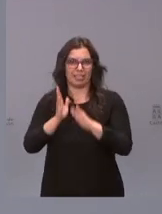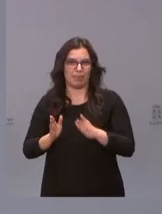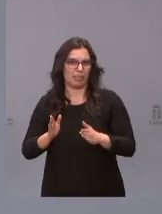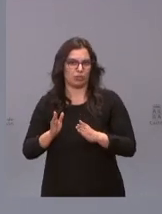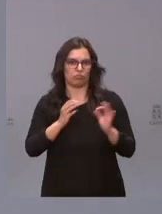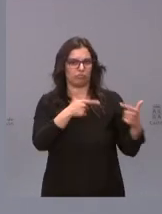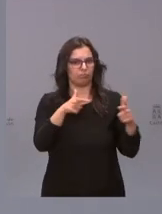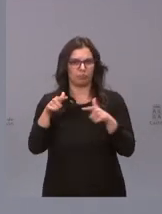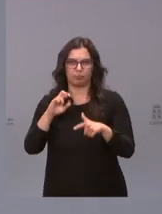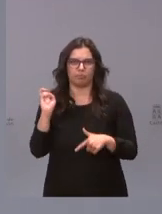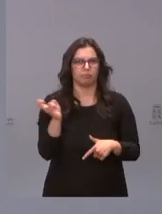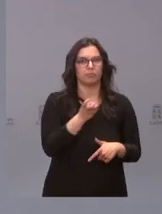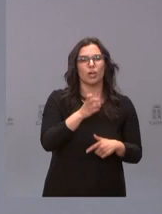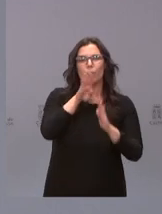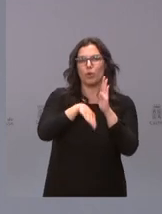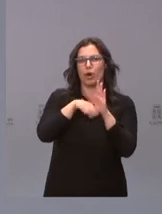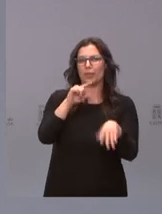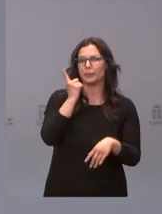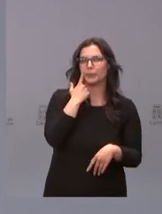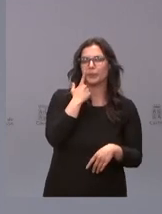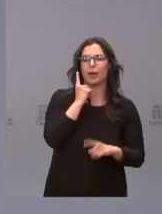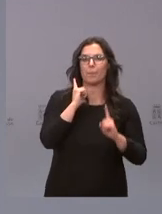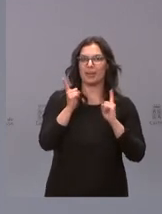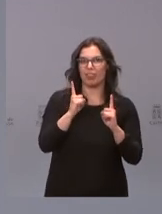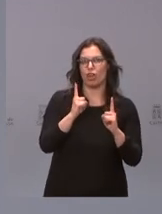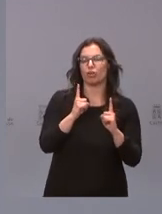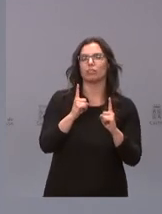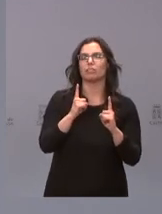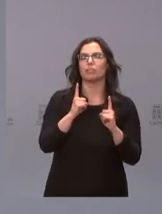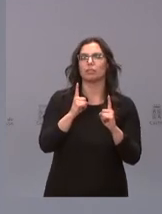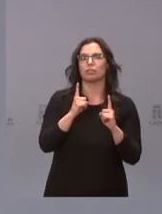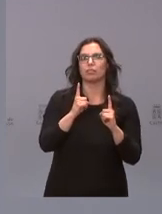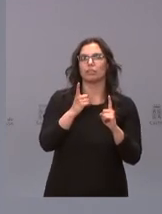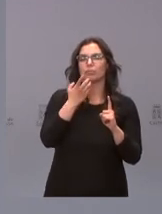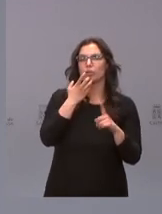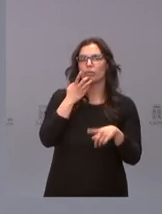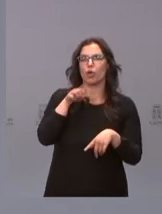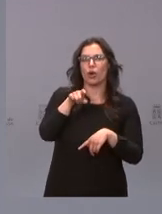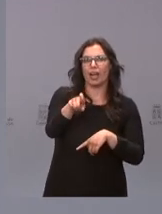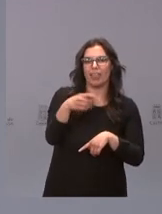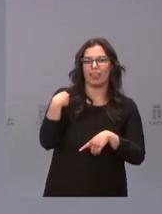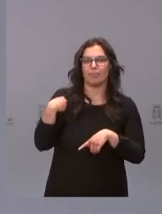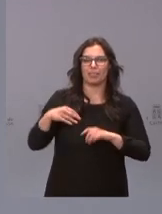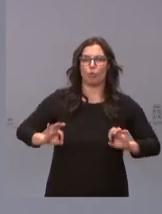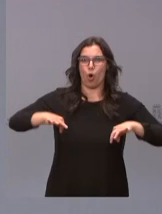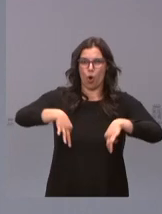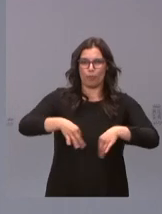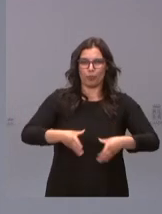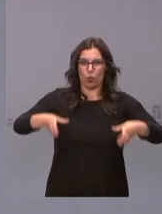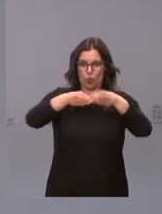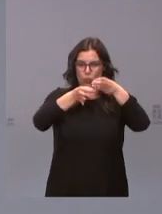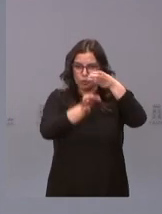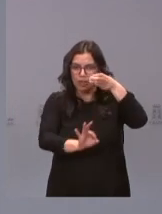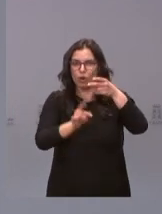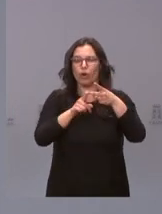programas de detección y prevención desde el cáncer de cuello de útero a también el cáncer de